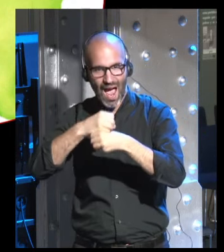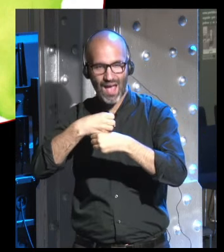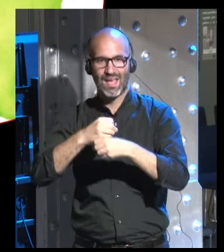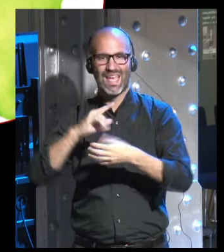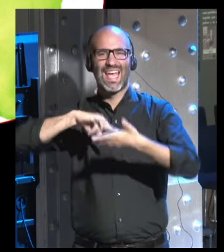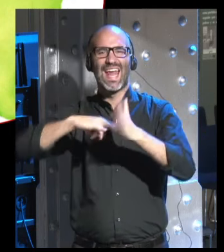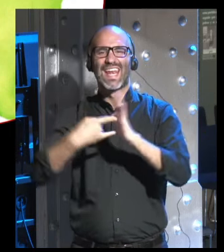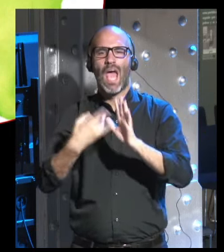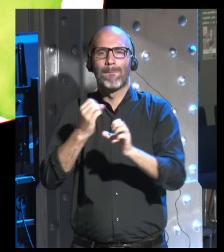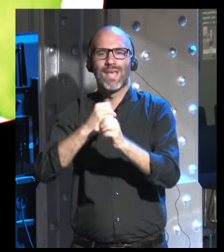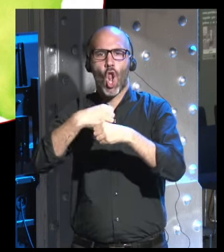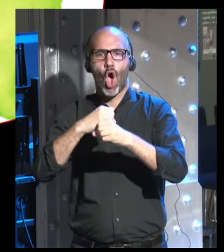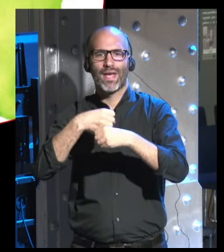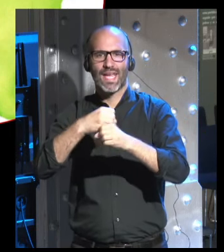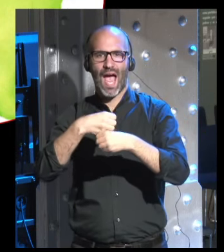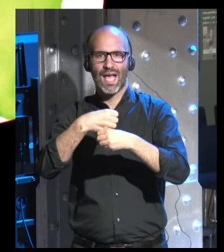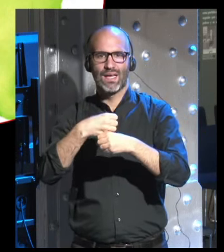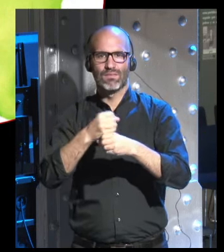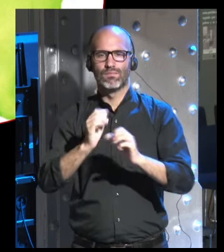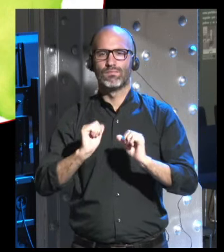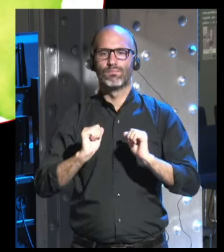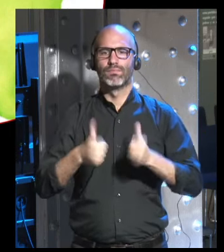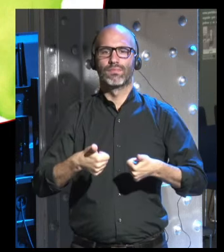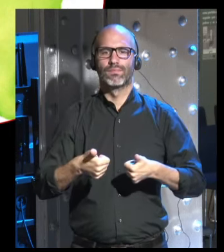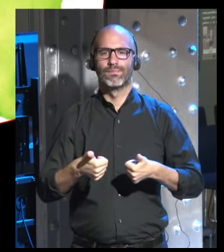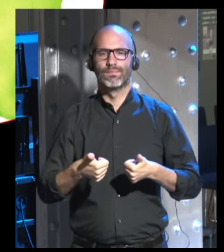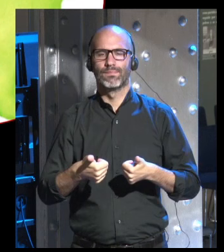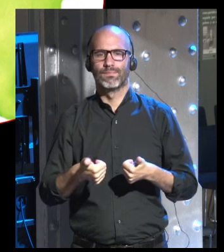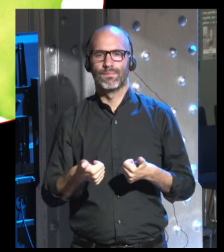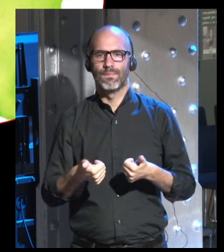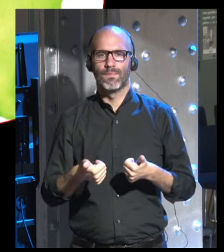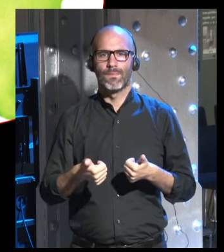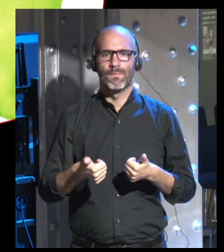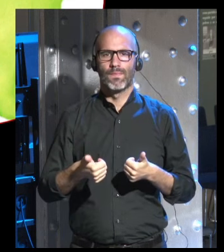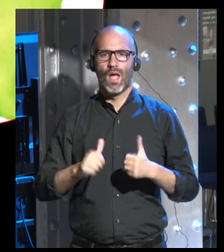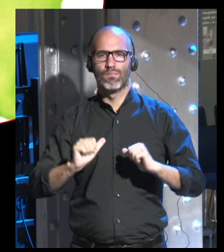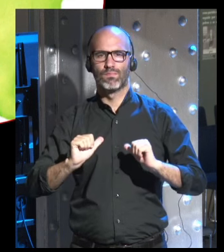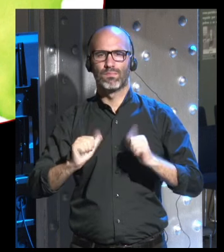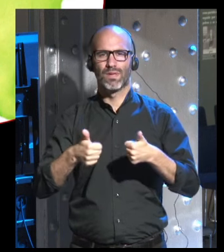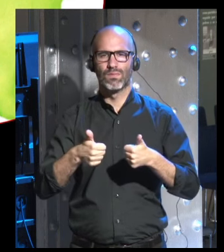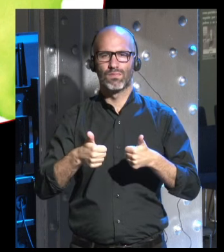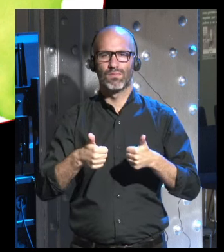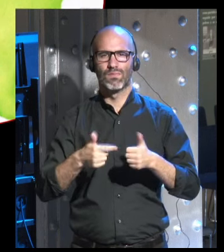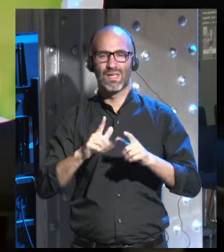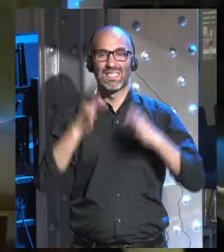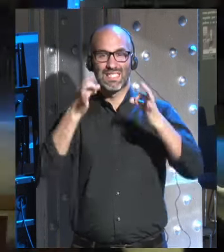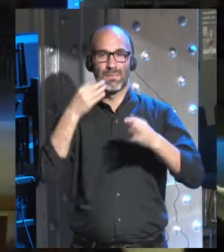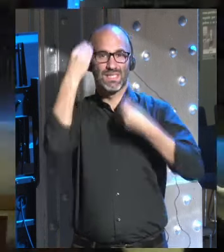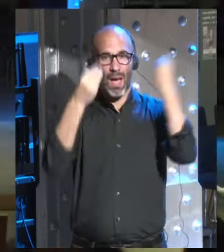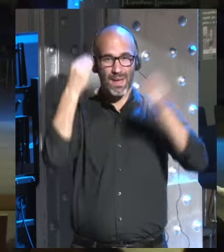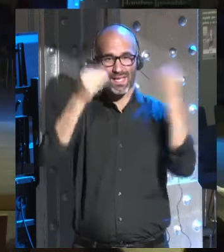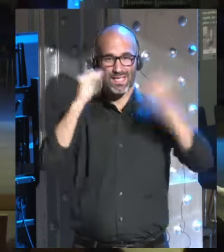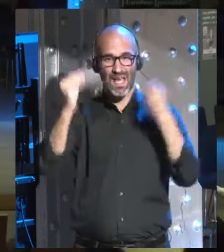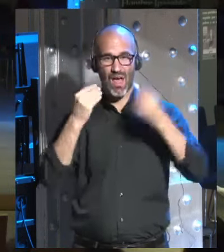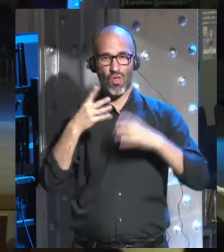biológica comienza con ese concepto de que durante 4.000 millones de años,